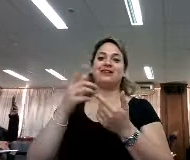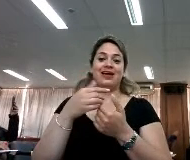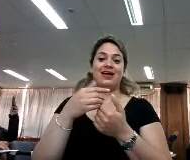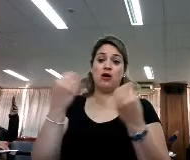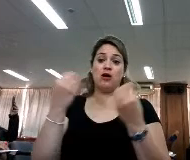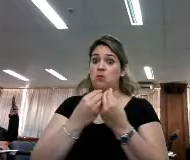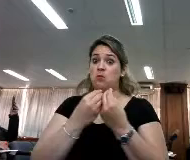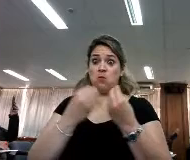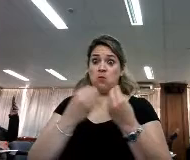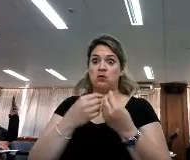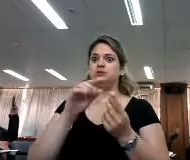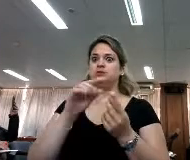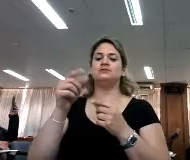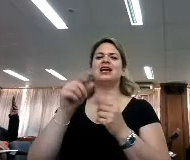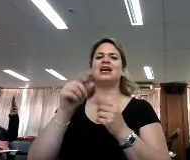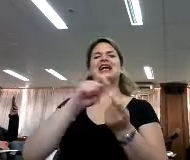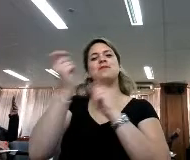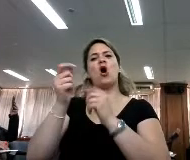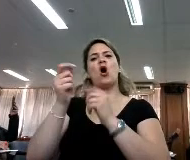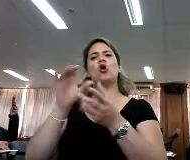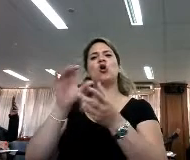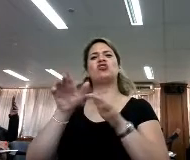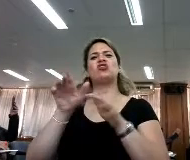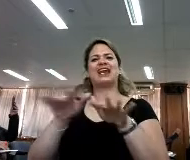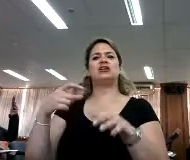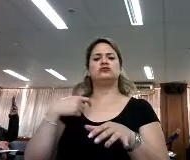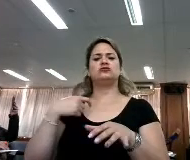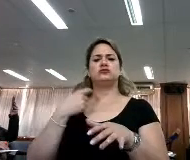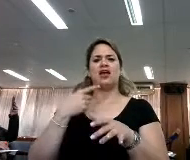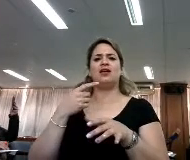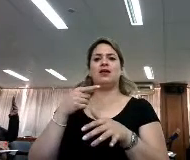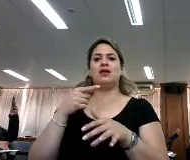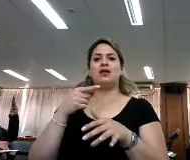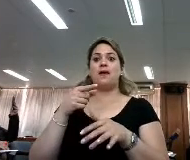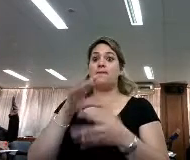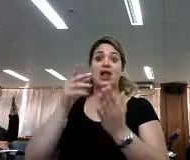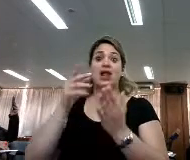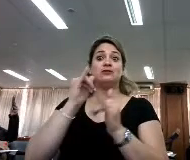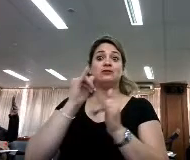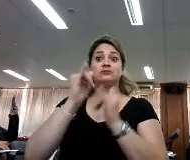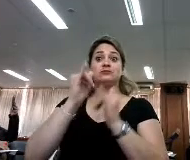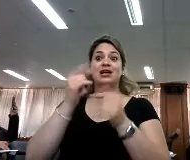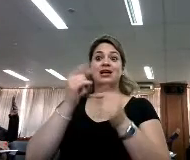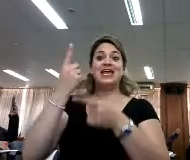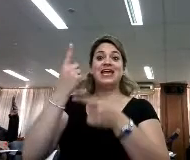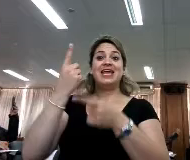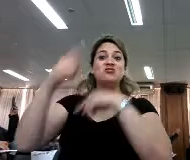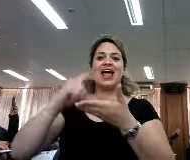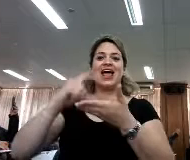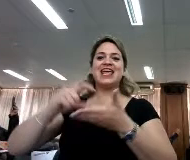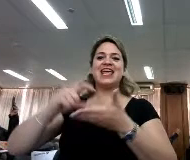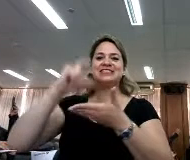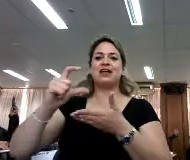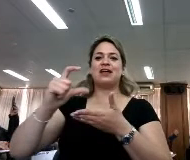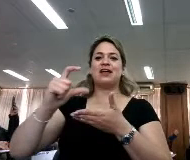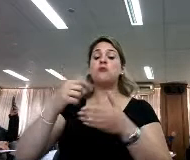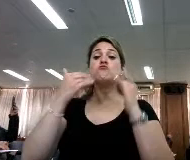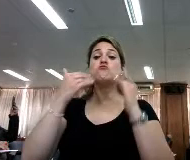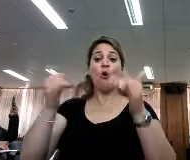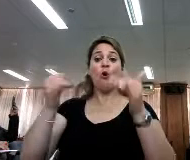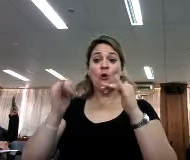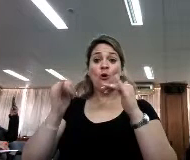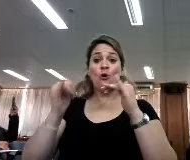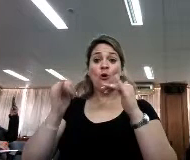que también hay todo una cuestión de oralidad y de narrativa súper interesante en las stories de Instagram, hay muchos chicos que están haciendo